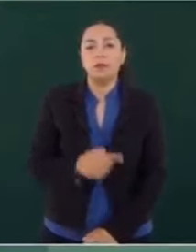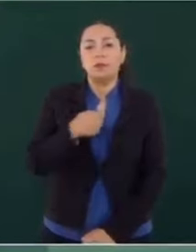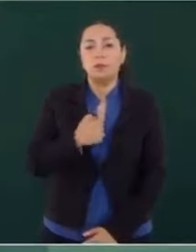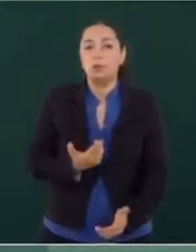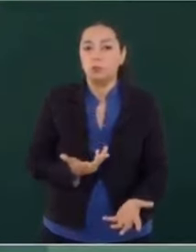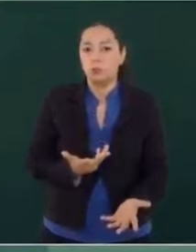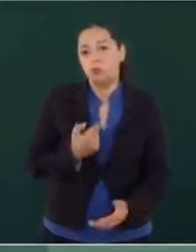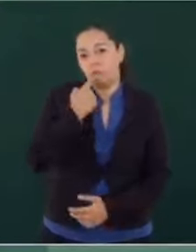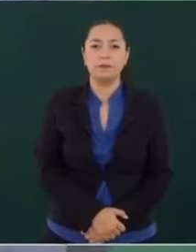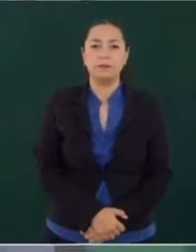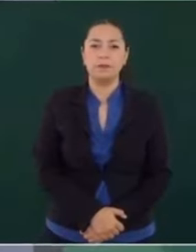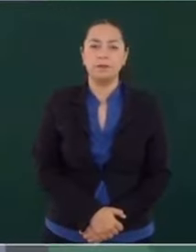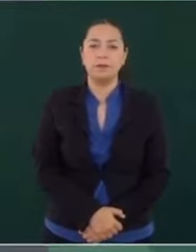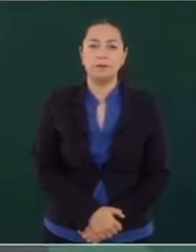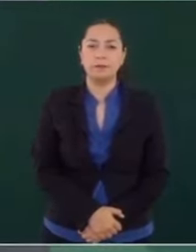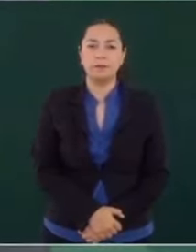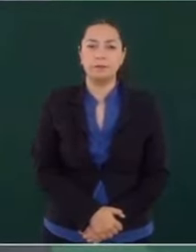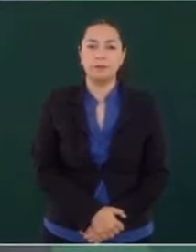decir.